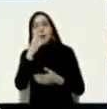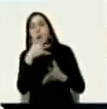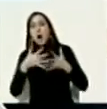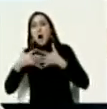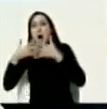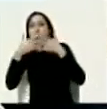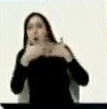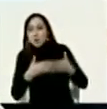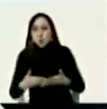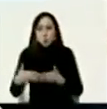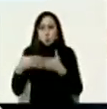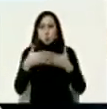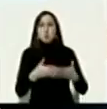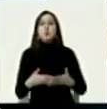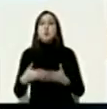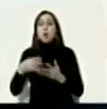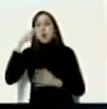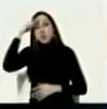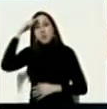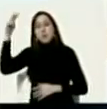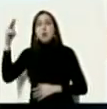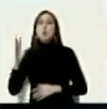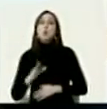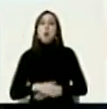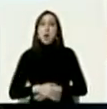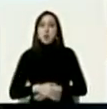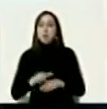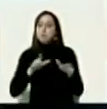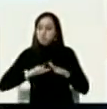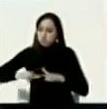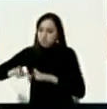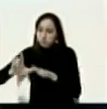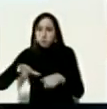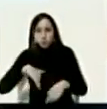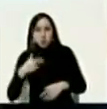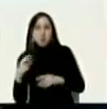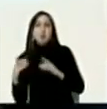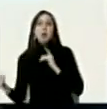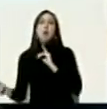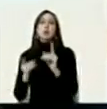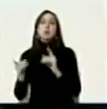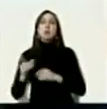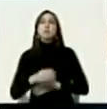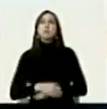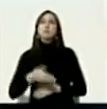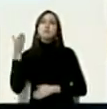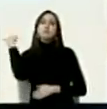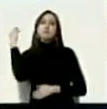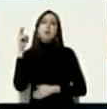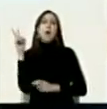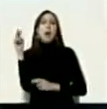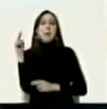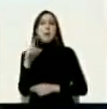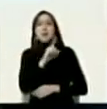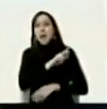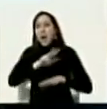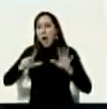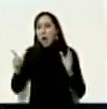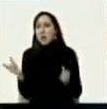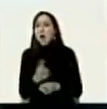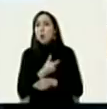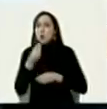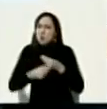quienes hayan fungido como sede de ese proceso que pasó el pasado día viernes 13 de agosto pues la